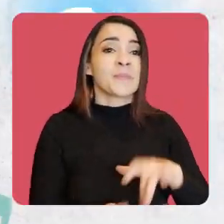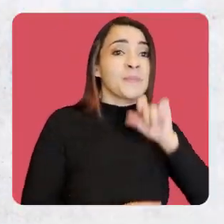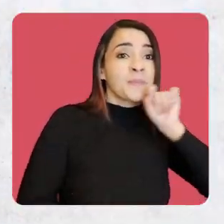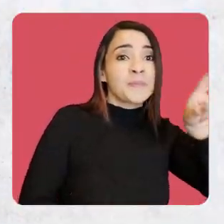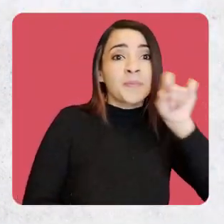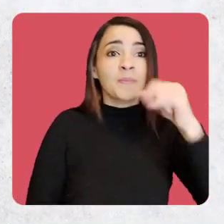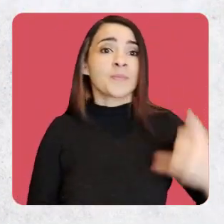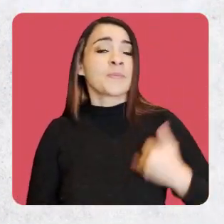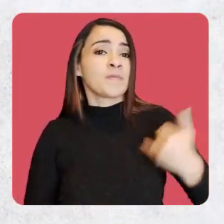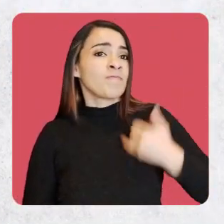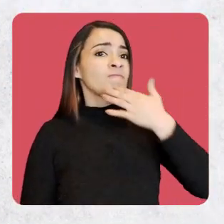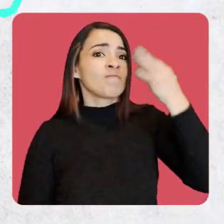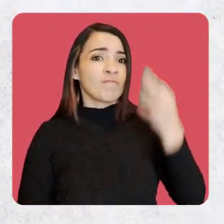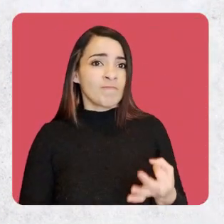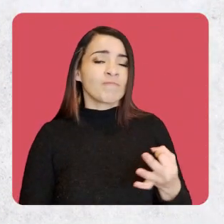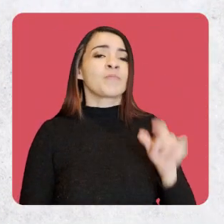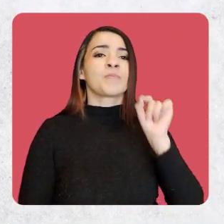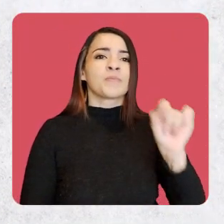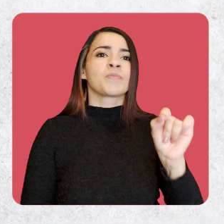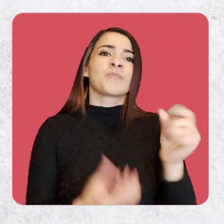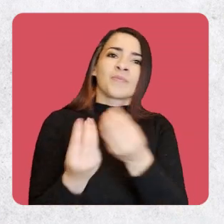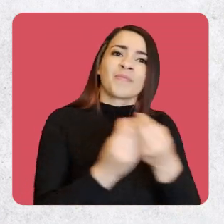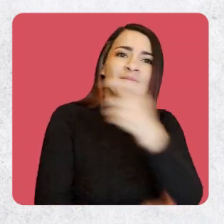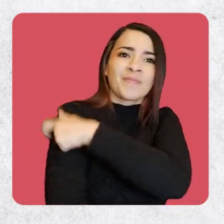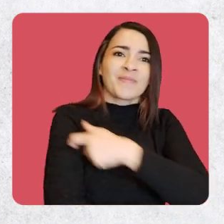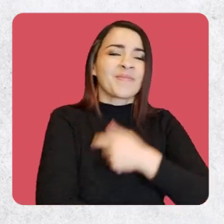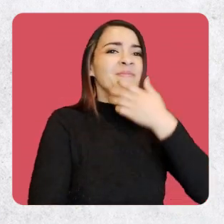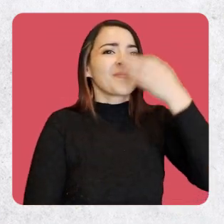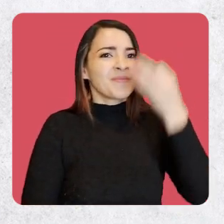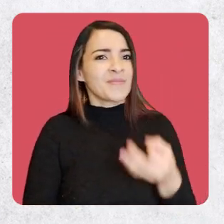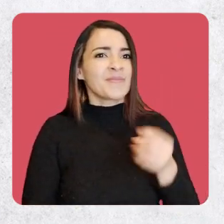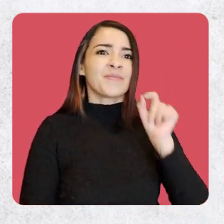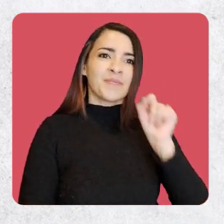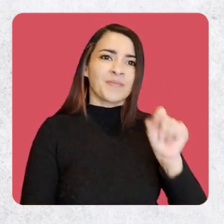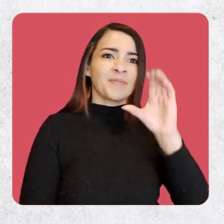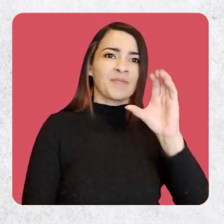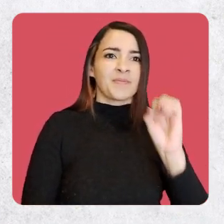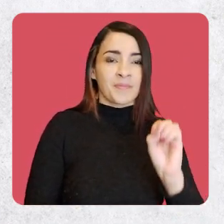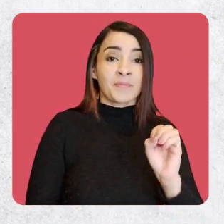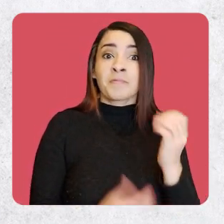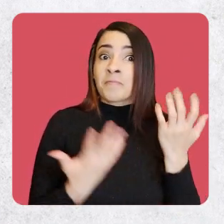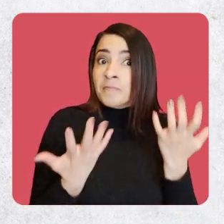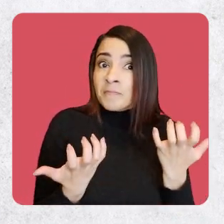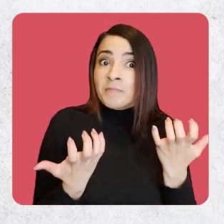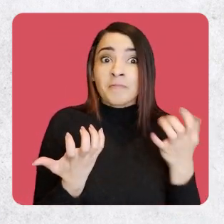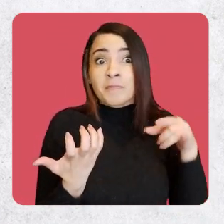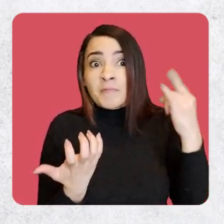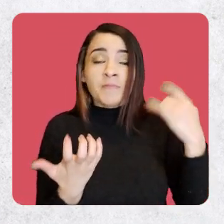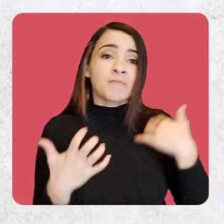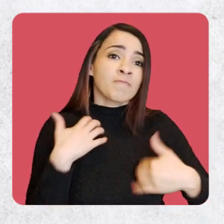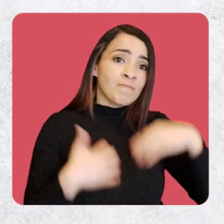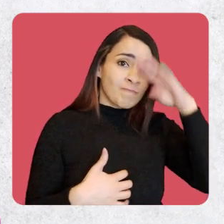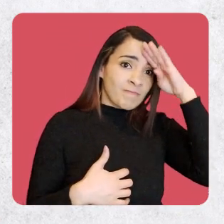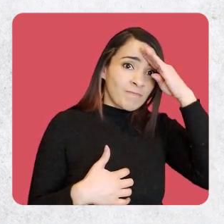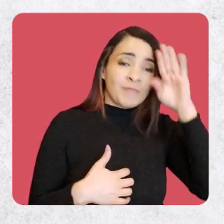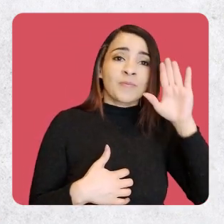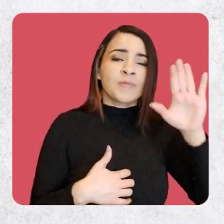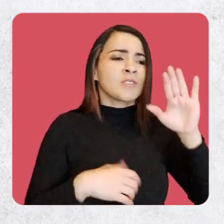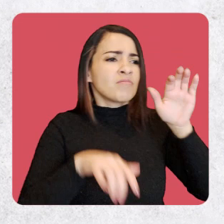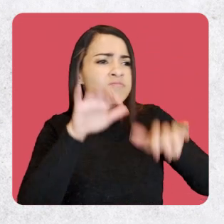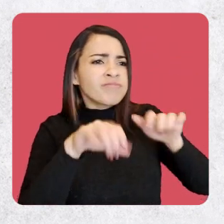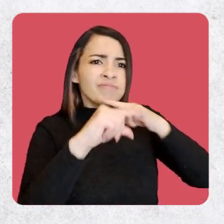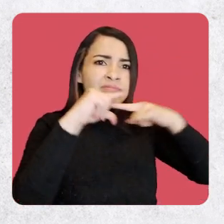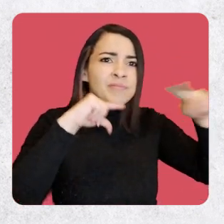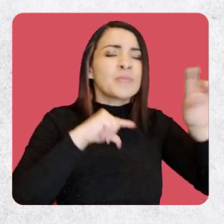participa en consultajovenesporlaverdad.comisiondelaverdad.co si tienes alguna duda,